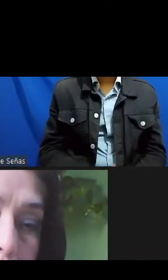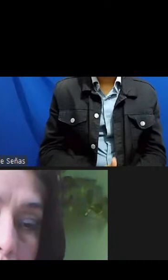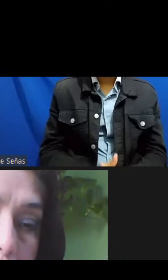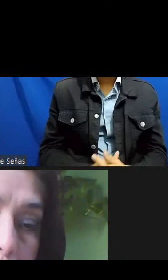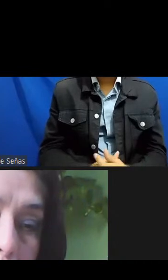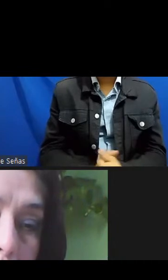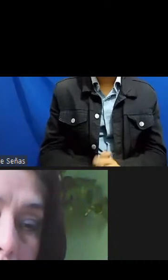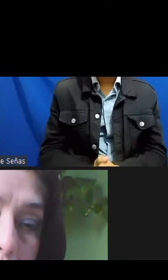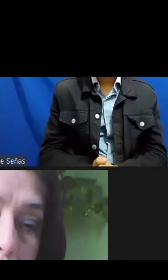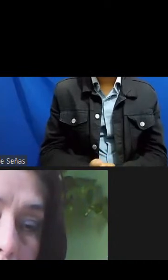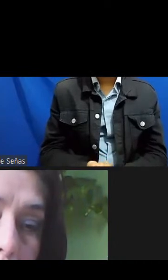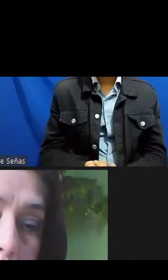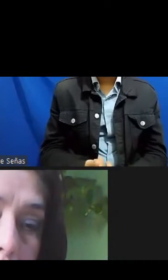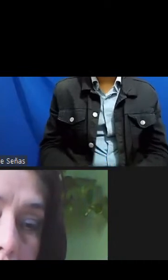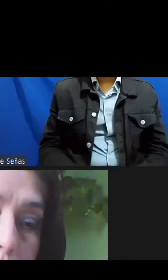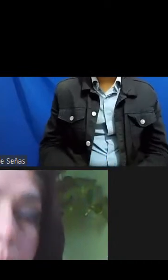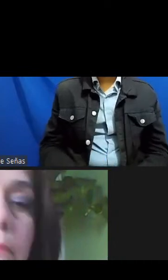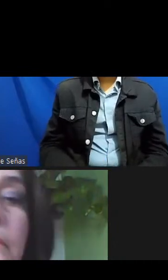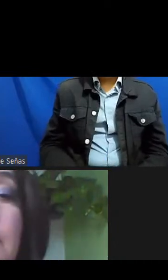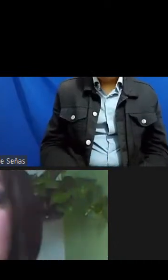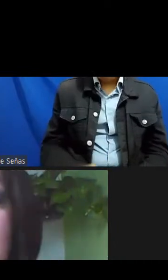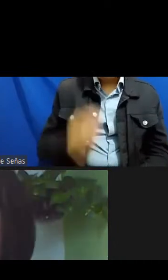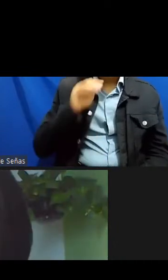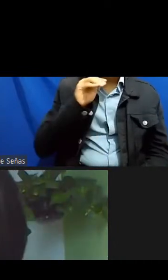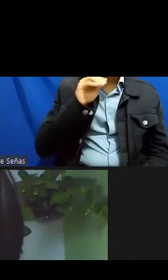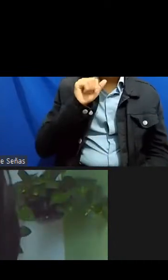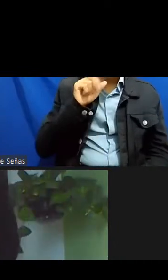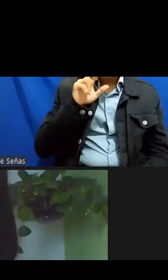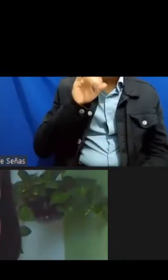muchas gracias Mario Mario